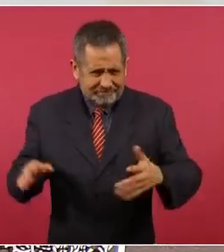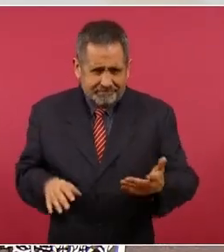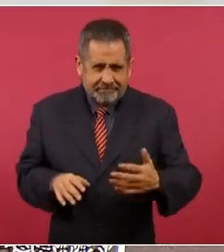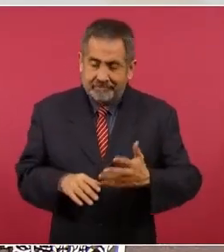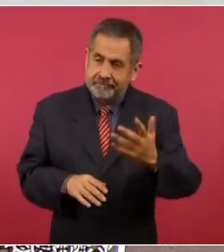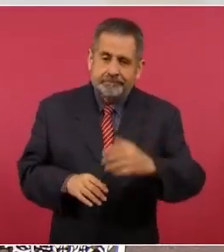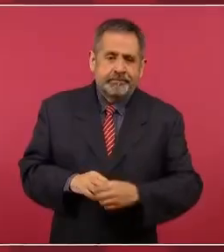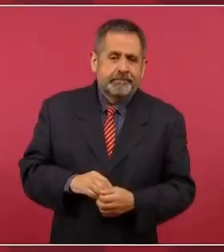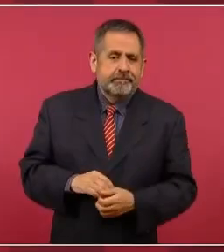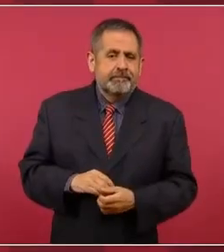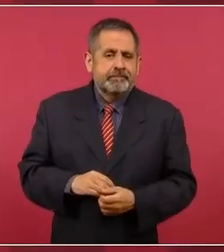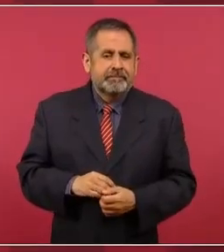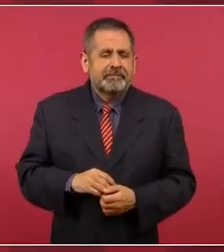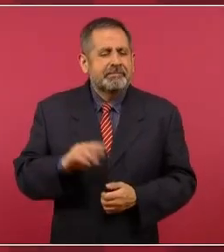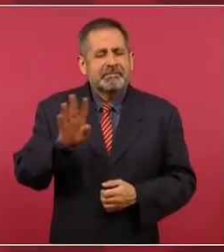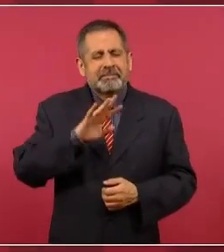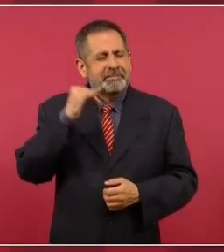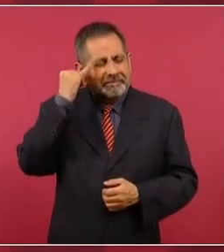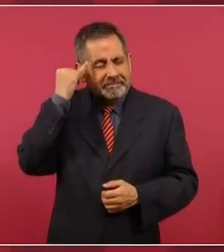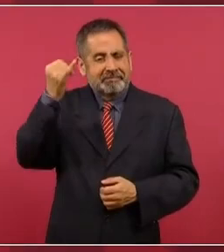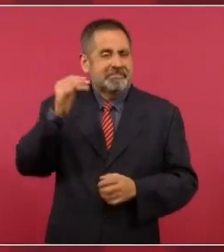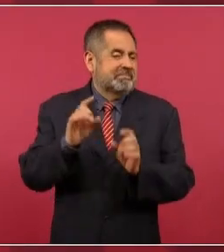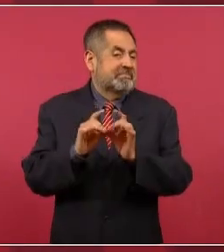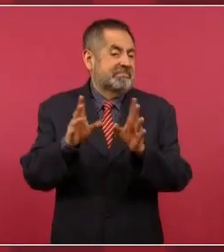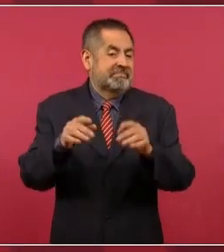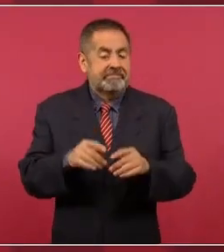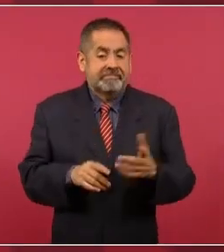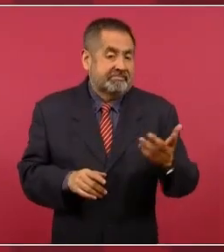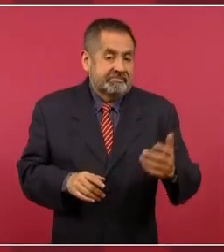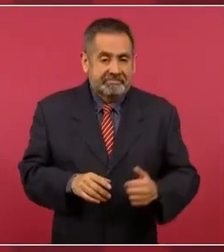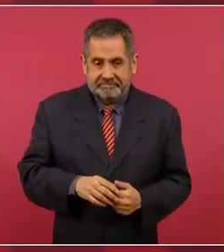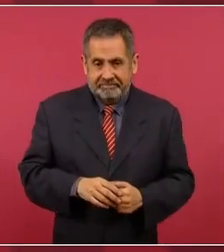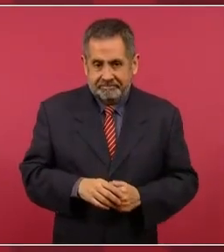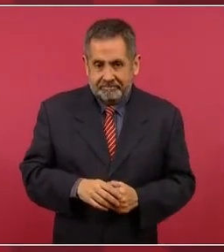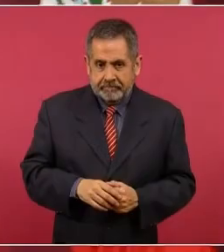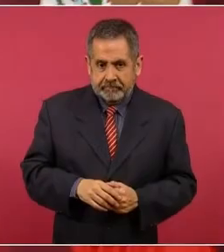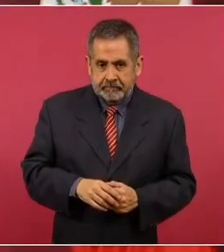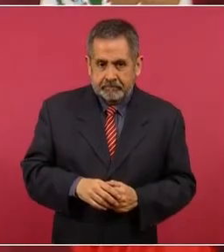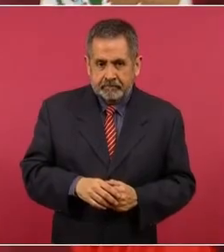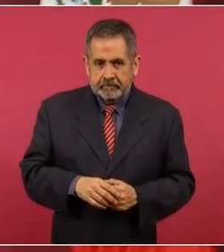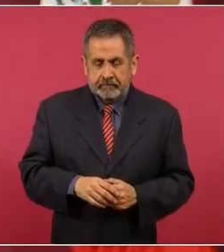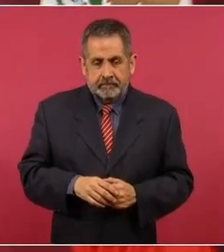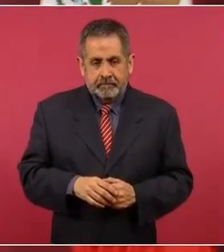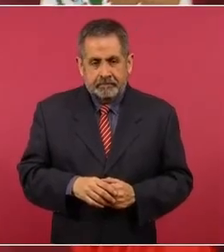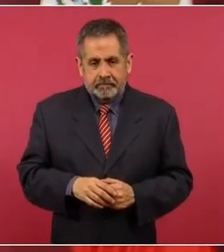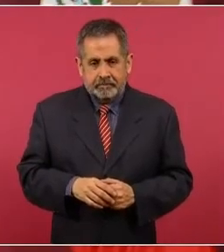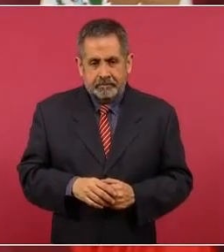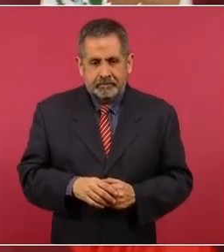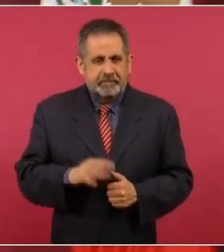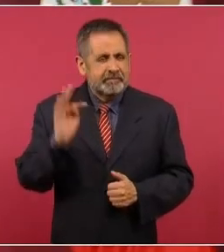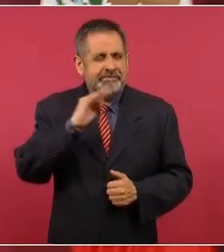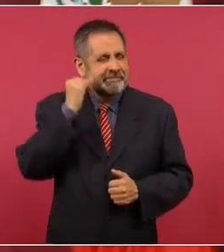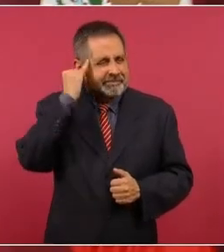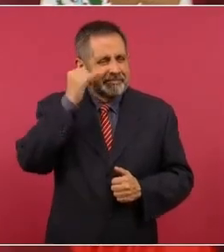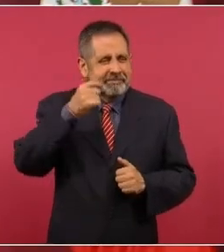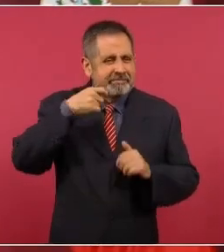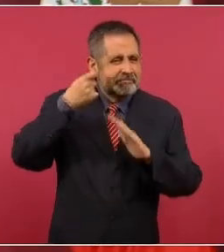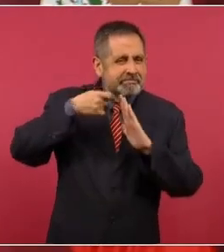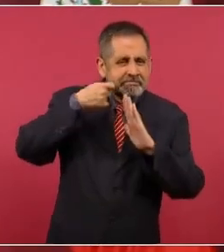de repente se encuentre un reportaje